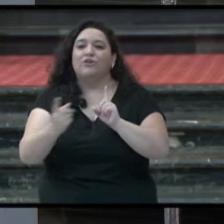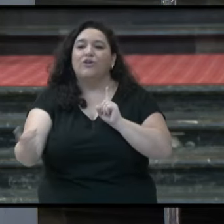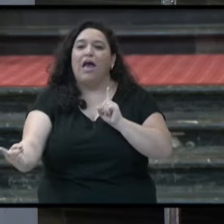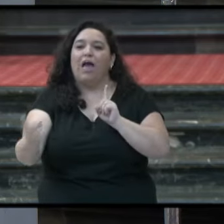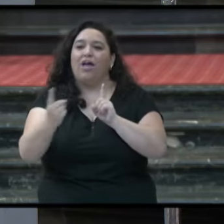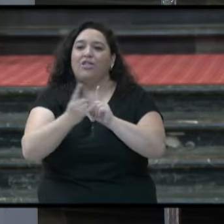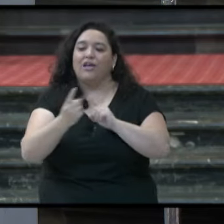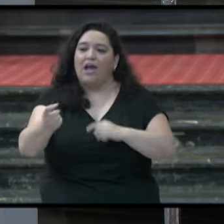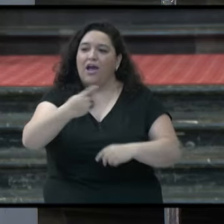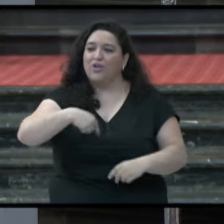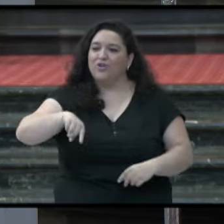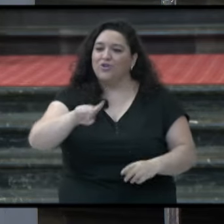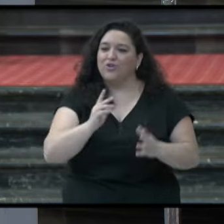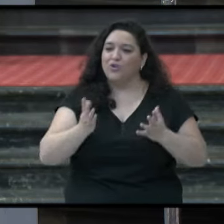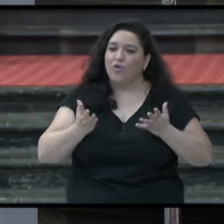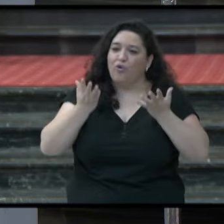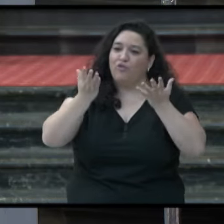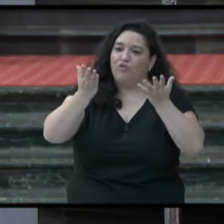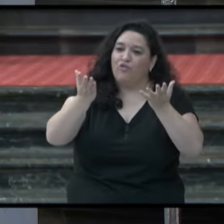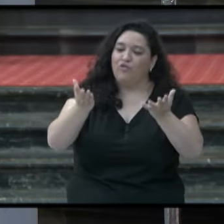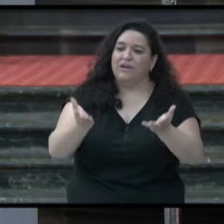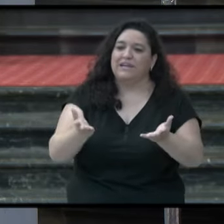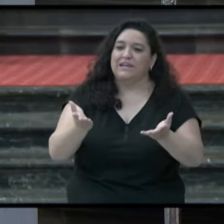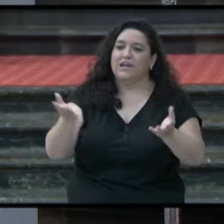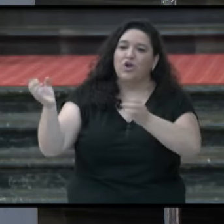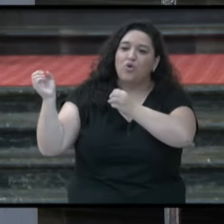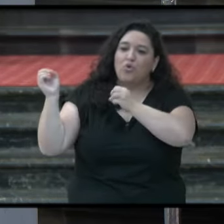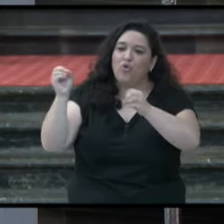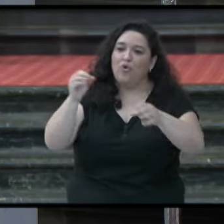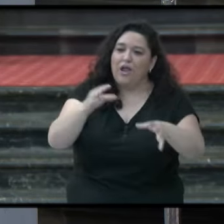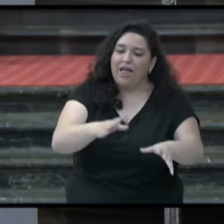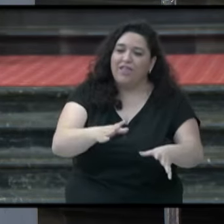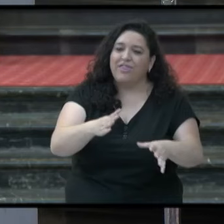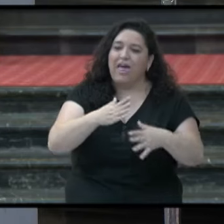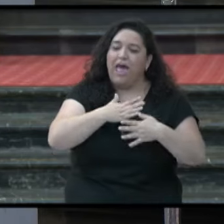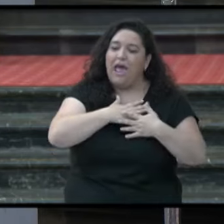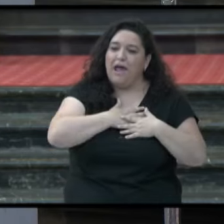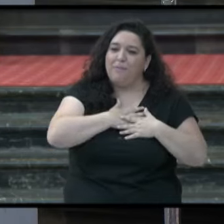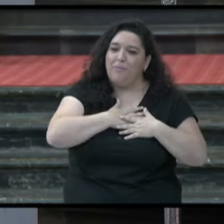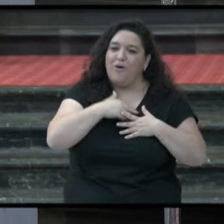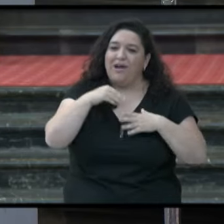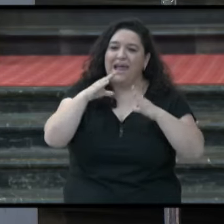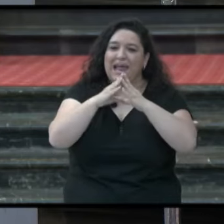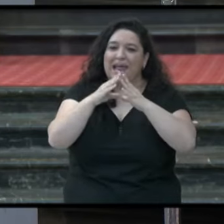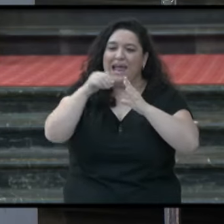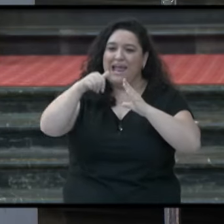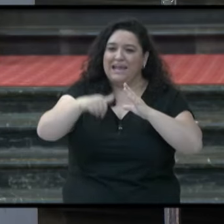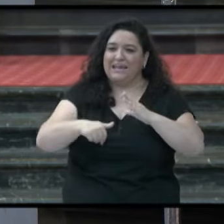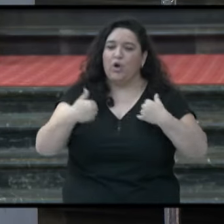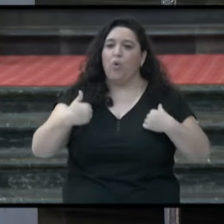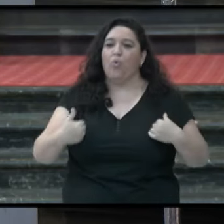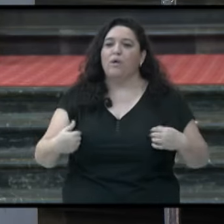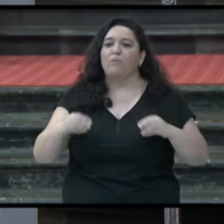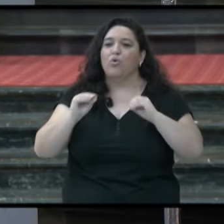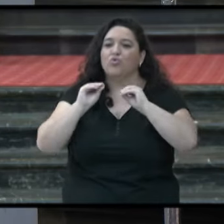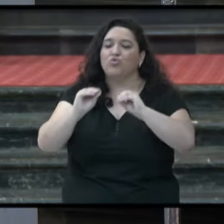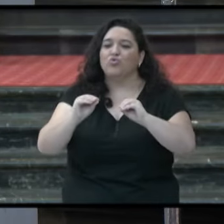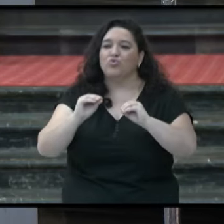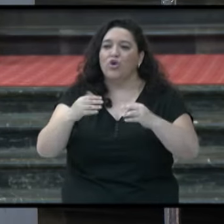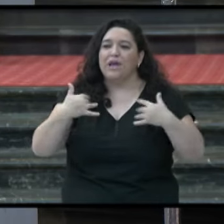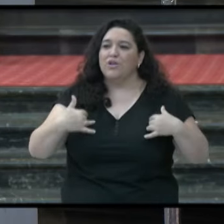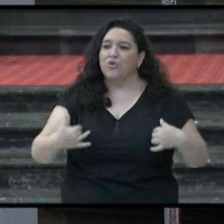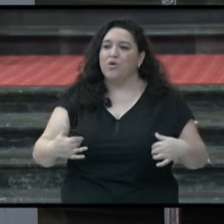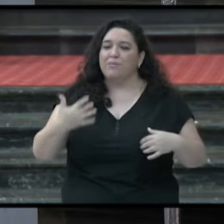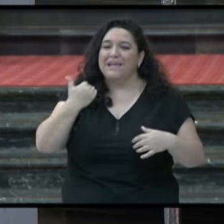ofreciéndonos su gracia, su amor, en la Eucaristía, en su cuerpo, en su carne